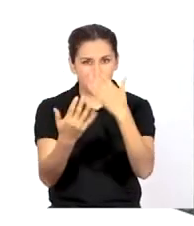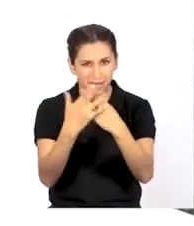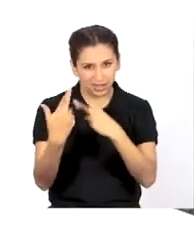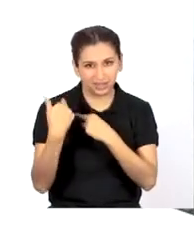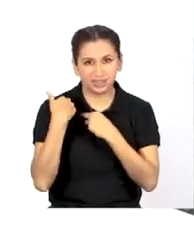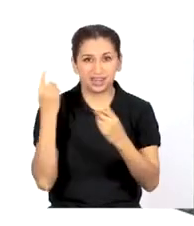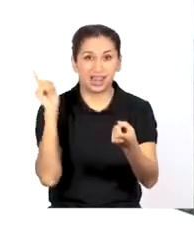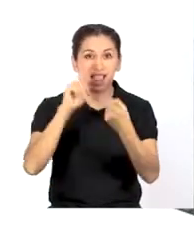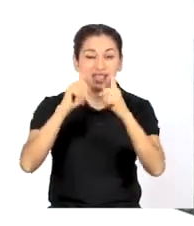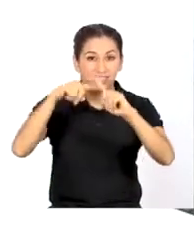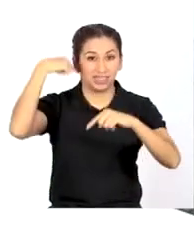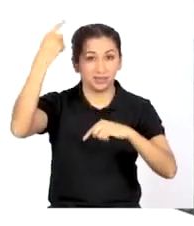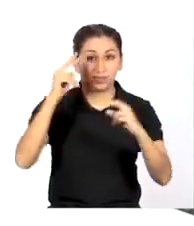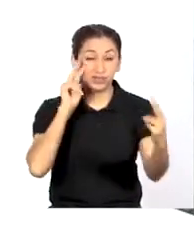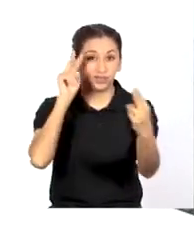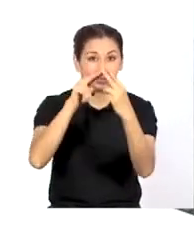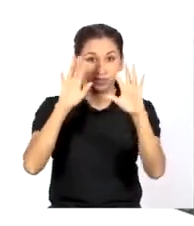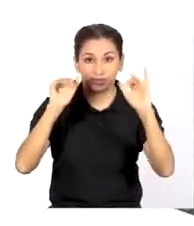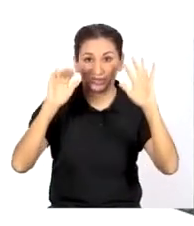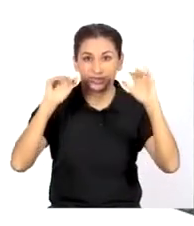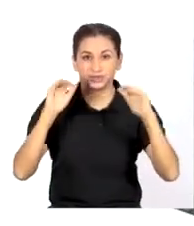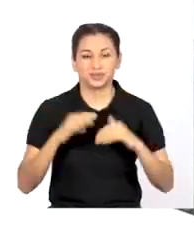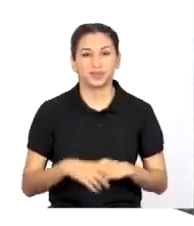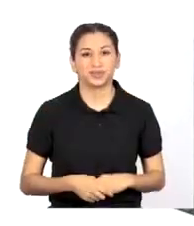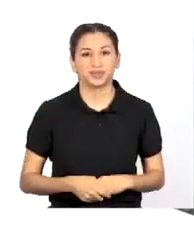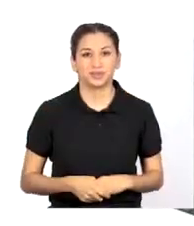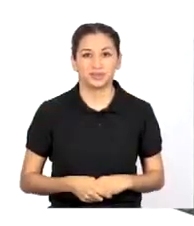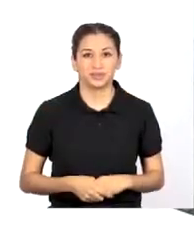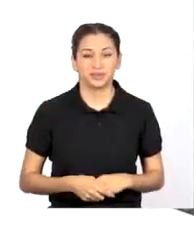¡Manos a la obra! ¡Hasta la próxima! ¡Nos vemos!